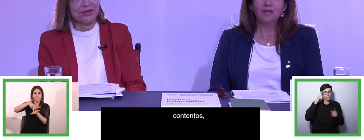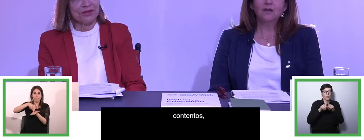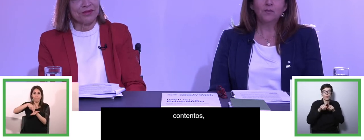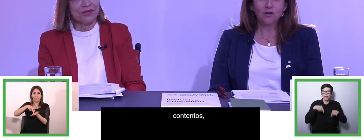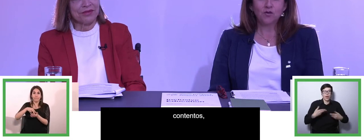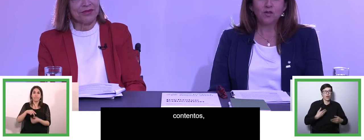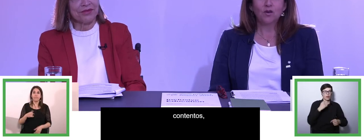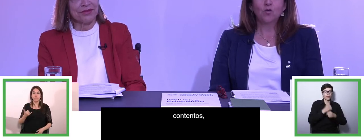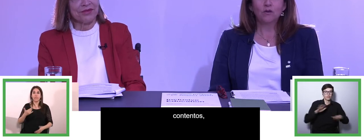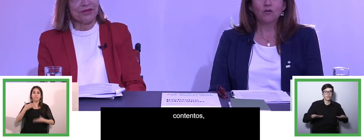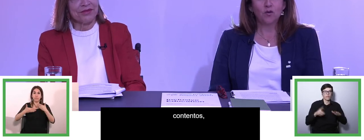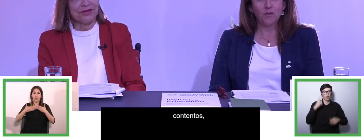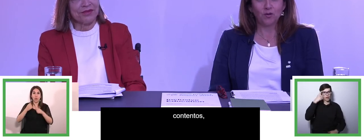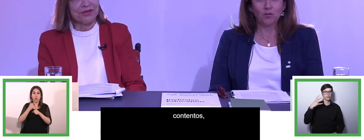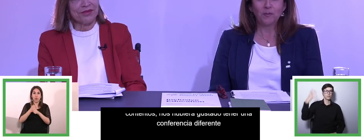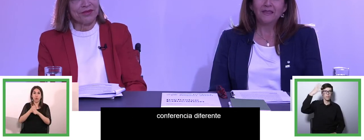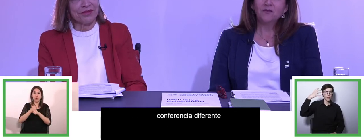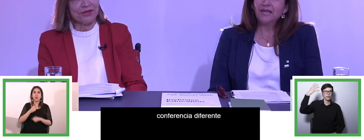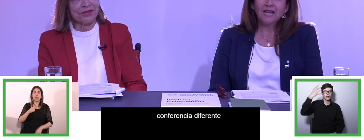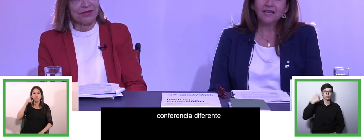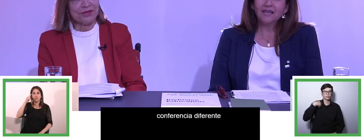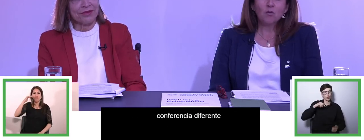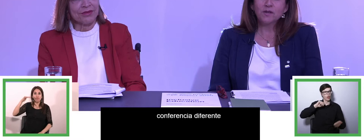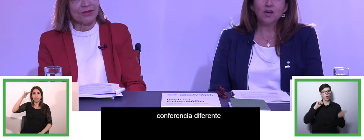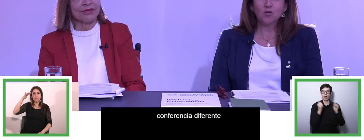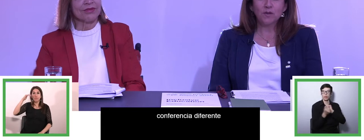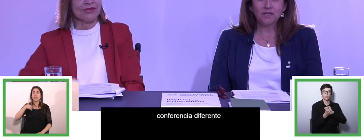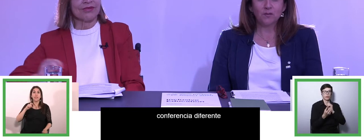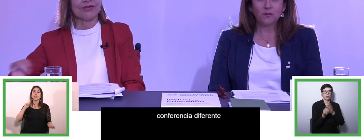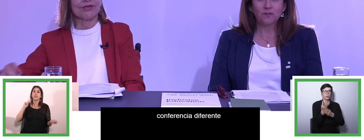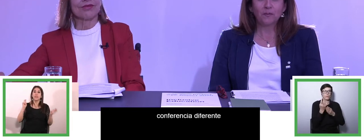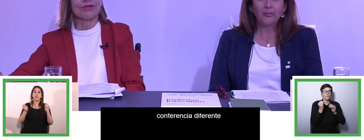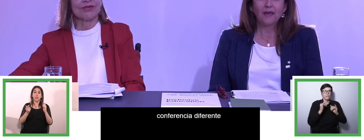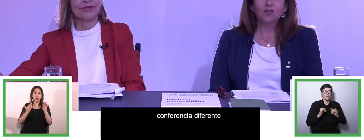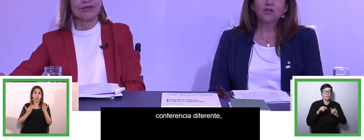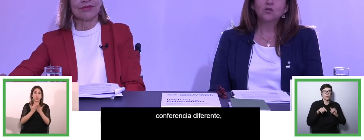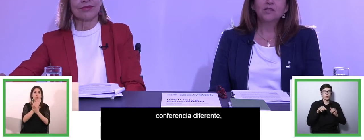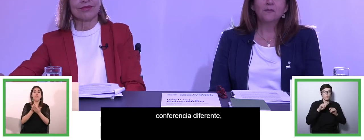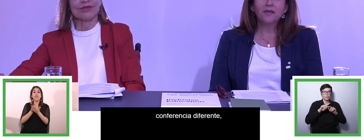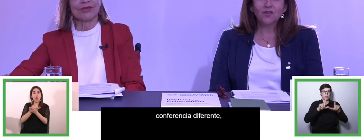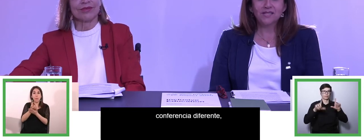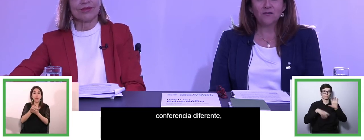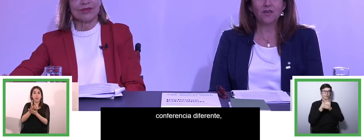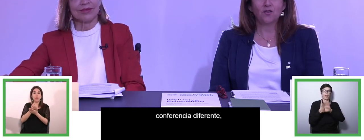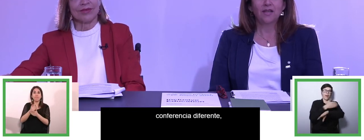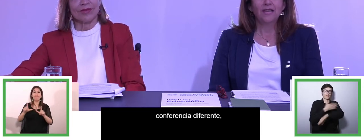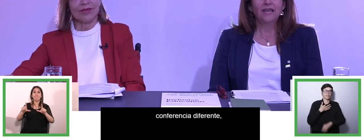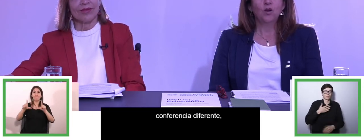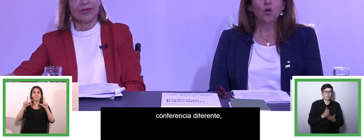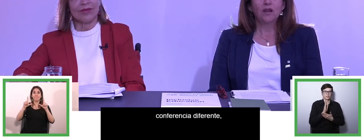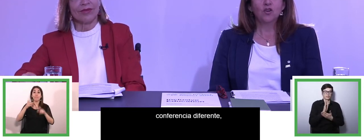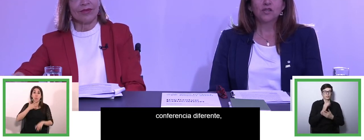y adaptarnos en un nuevo formato, diferente al que teníamos pensado en un principio. Esto ha sido un tremendo desafío,